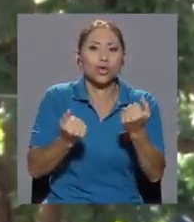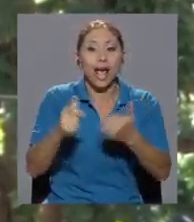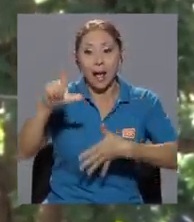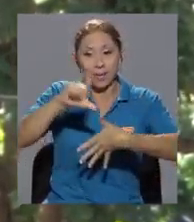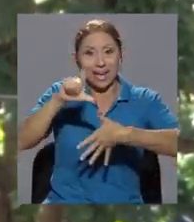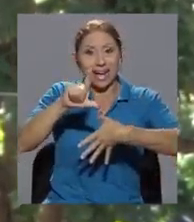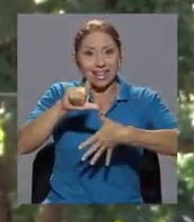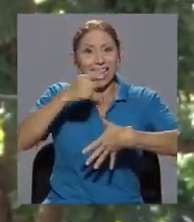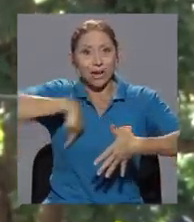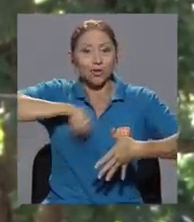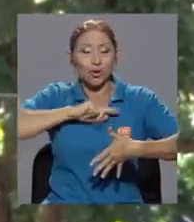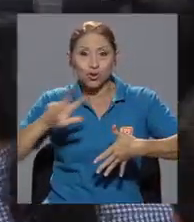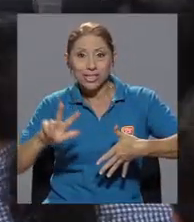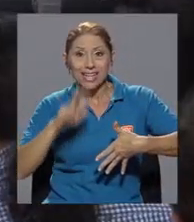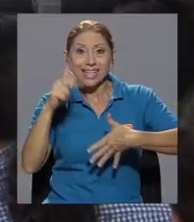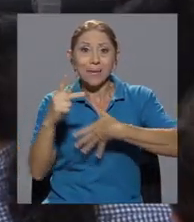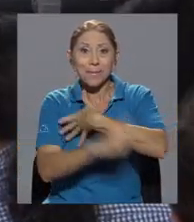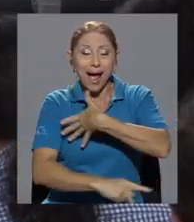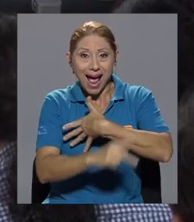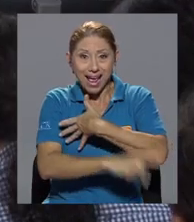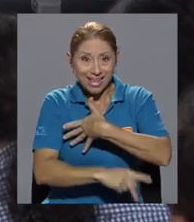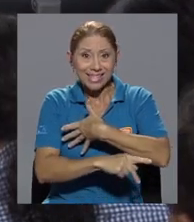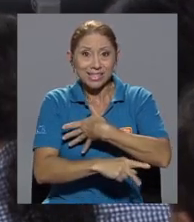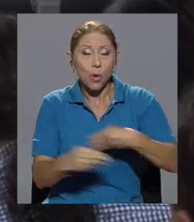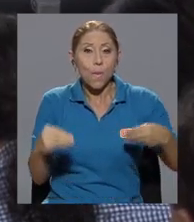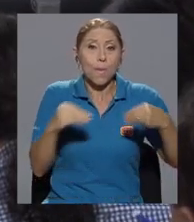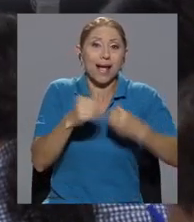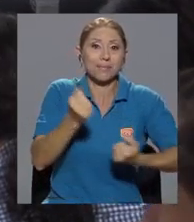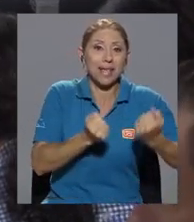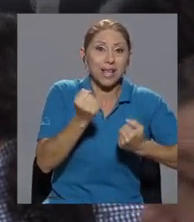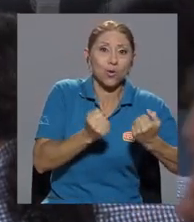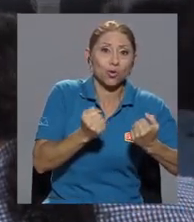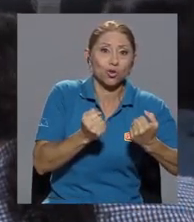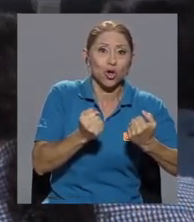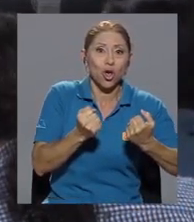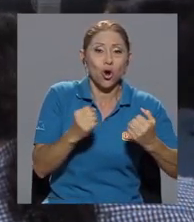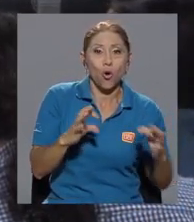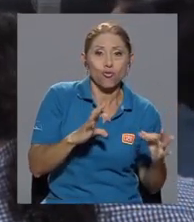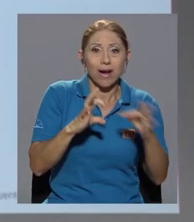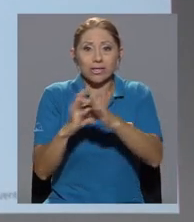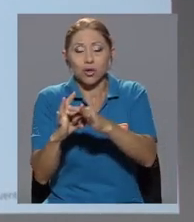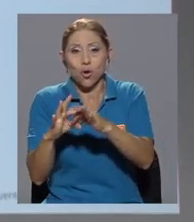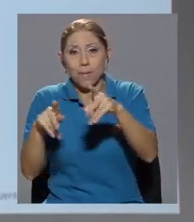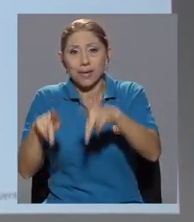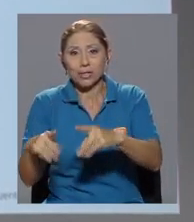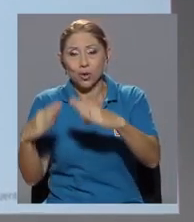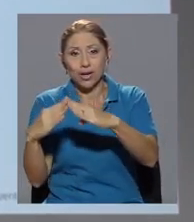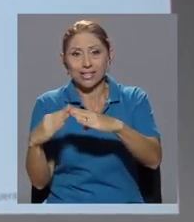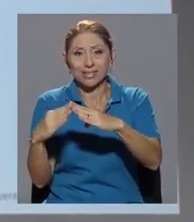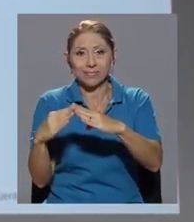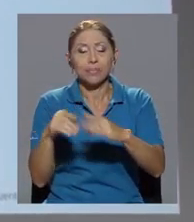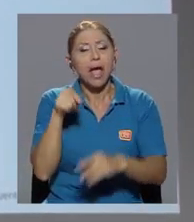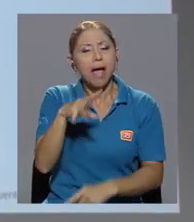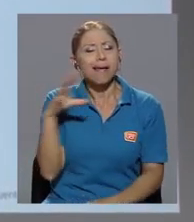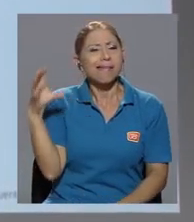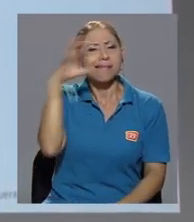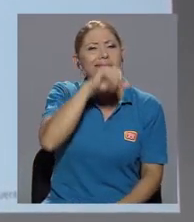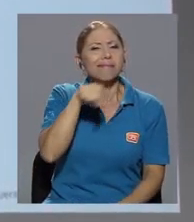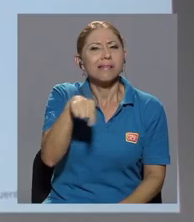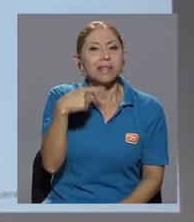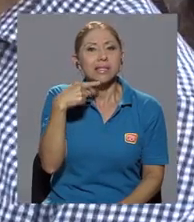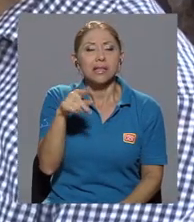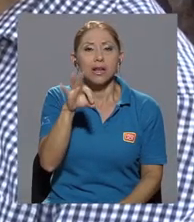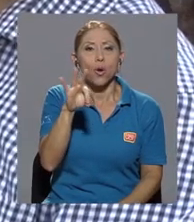más vehículos por sus habitantes, con relación a sus habitantes. Entre los hallazgos más relevantes del informe están que el 90%